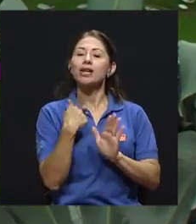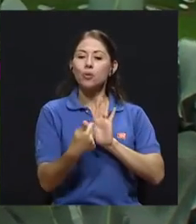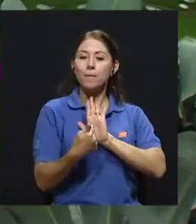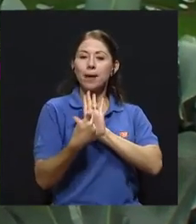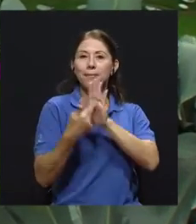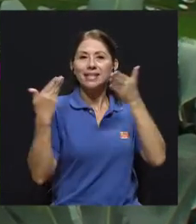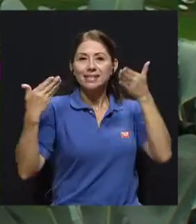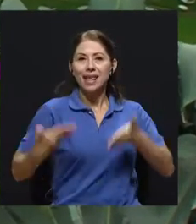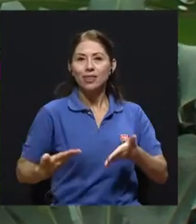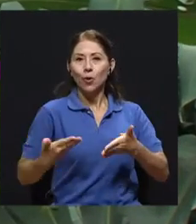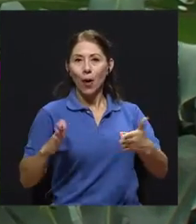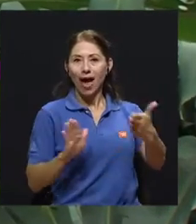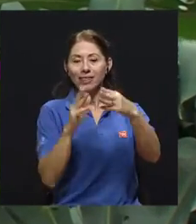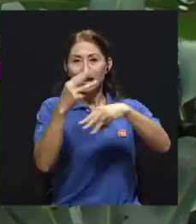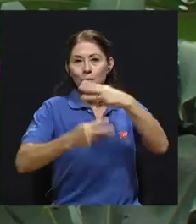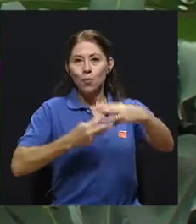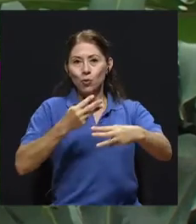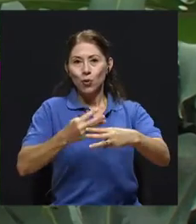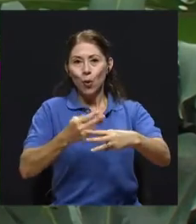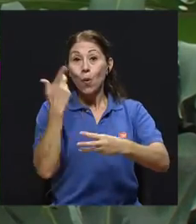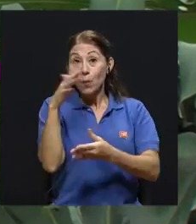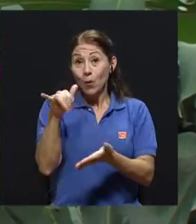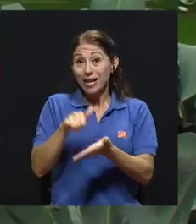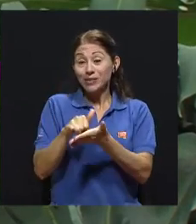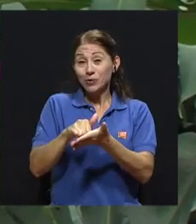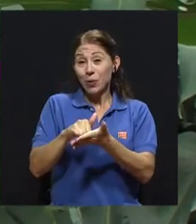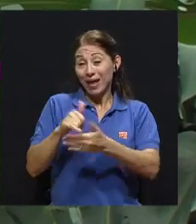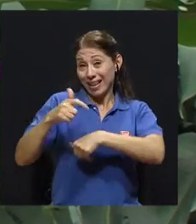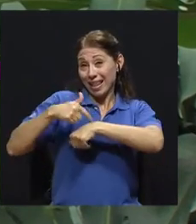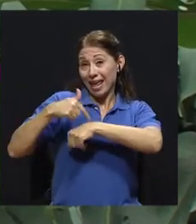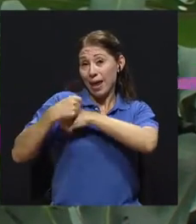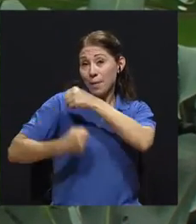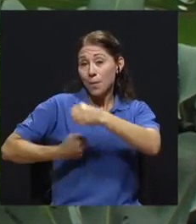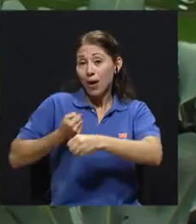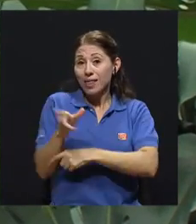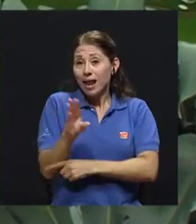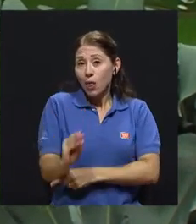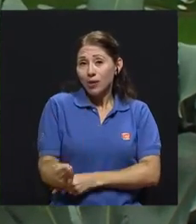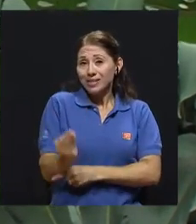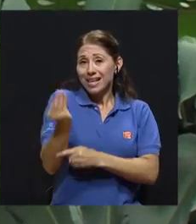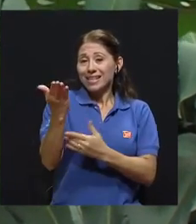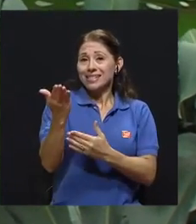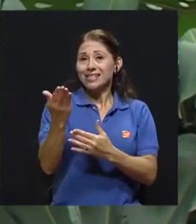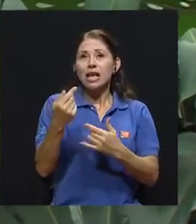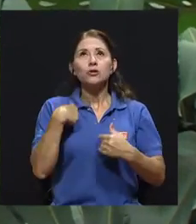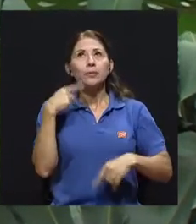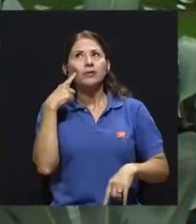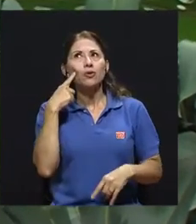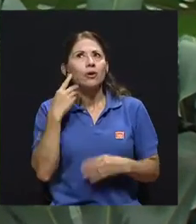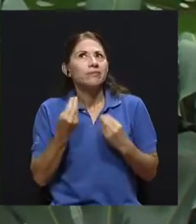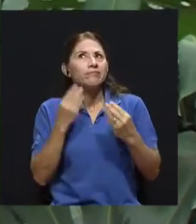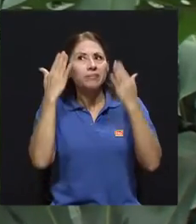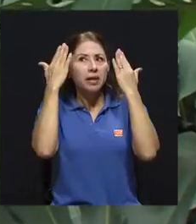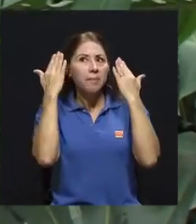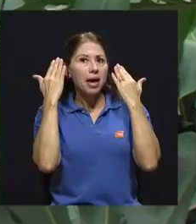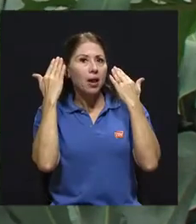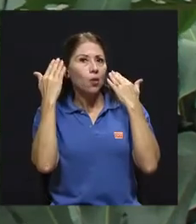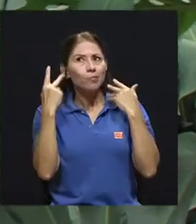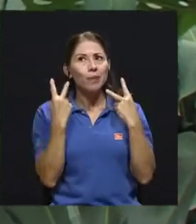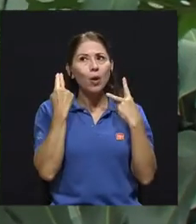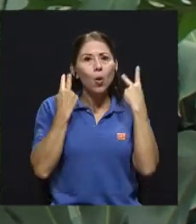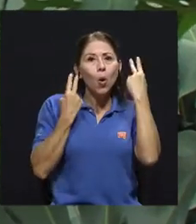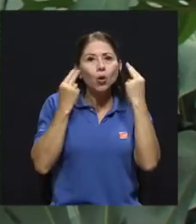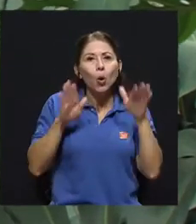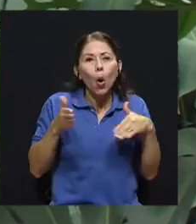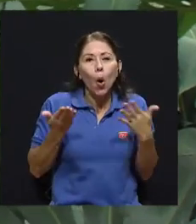en la época de la adolescencia y la juventud, la apariencia en términos de cómo me corto el pelo, si me lo tiño, si uso una moda, si